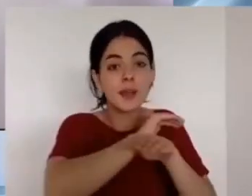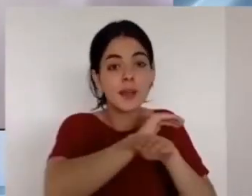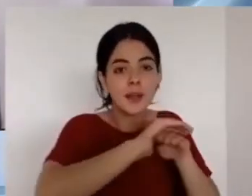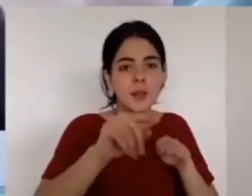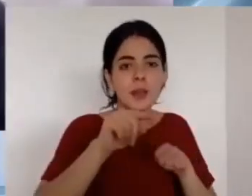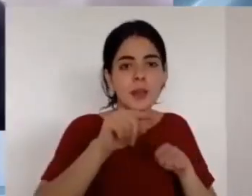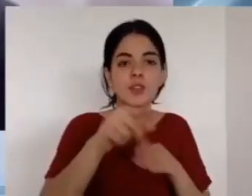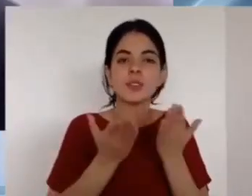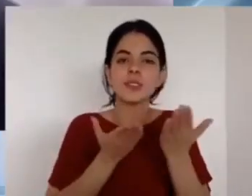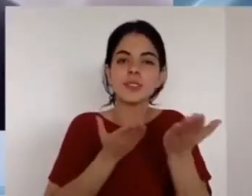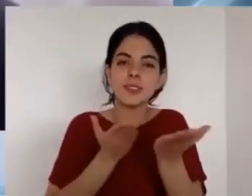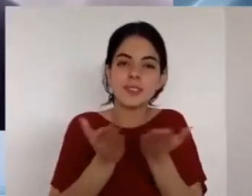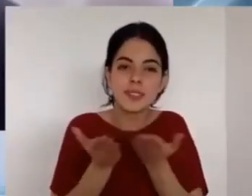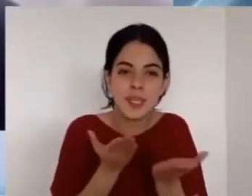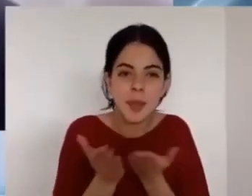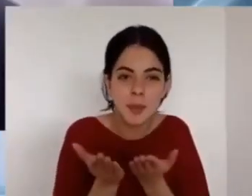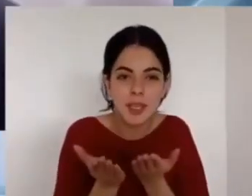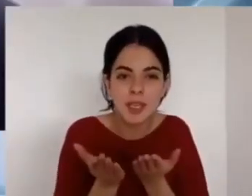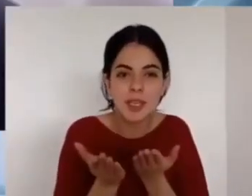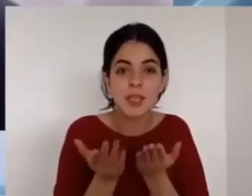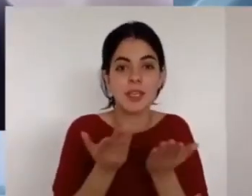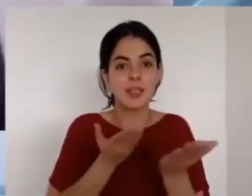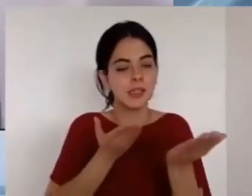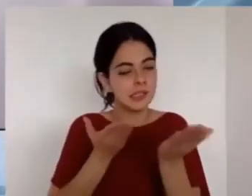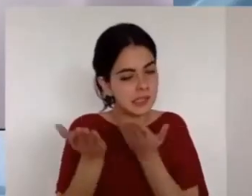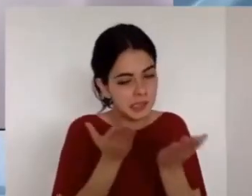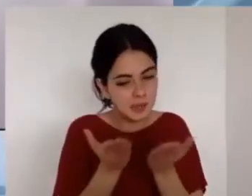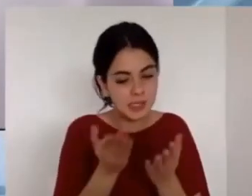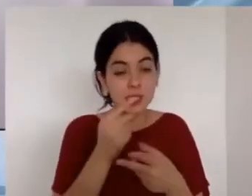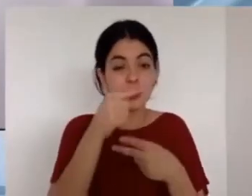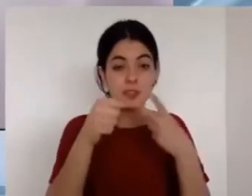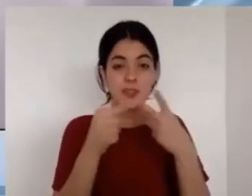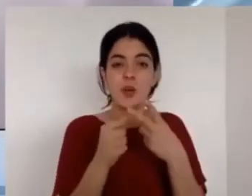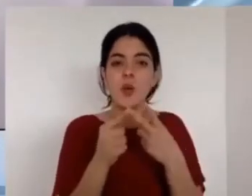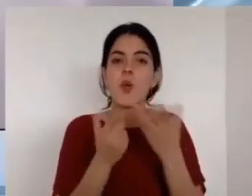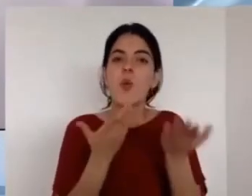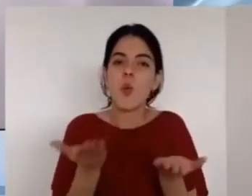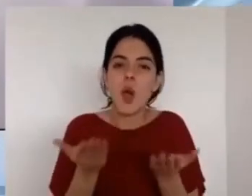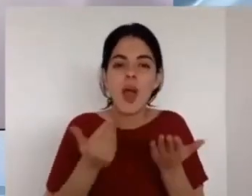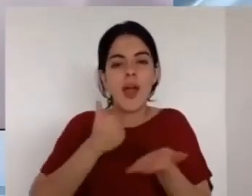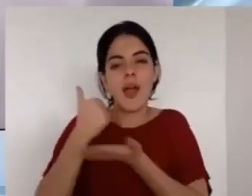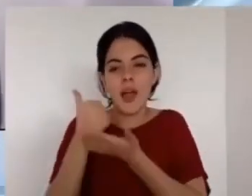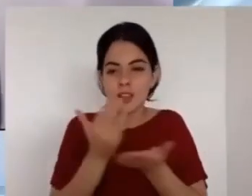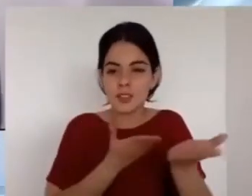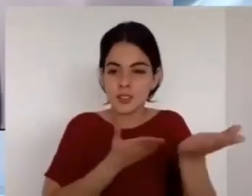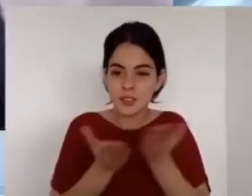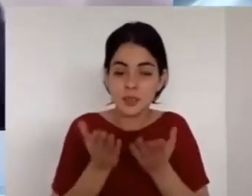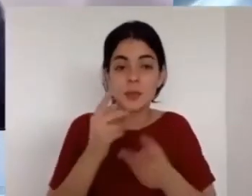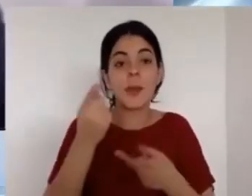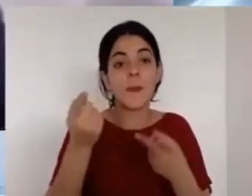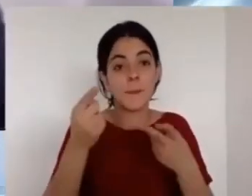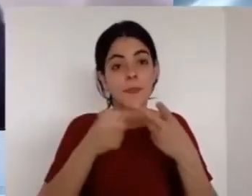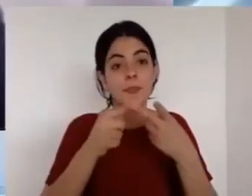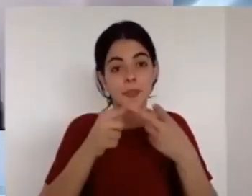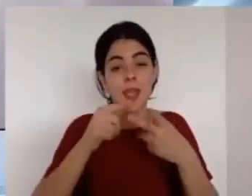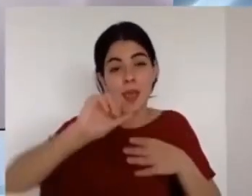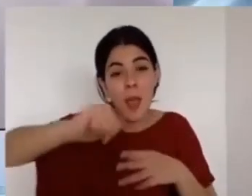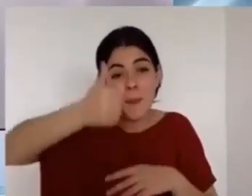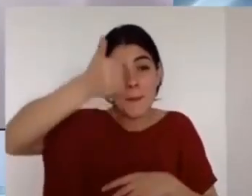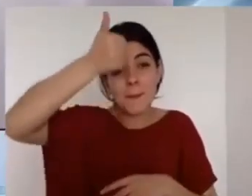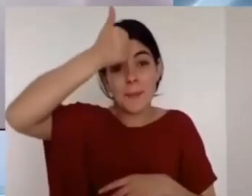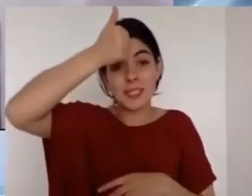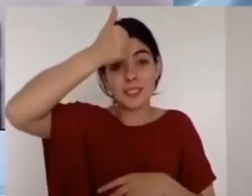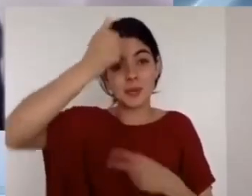de la Biblia es el llamado a la comunión con Dios ese es el principal de ahí se derivan los demás llamados